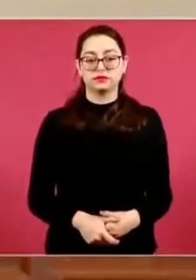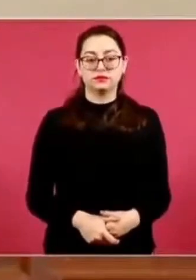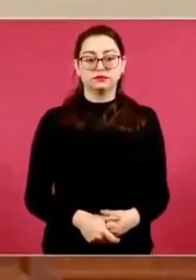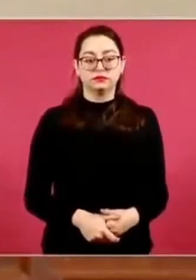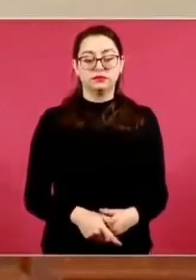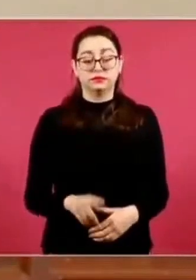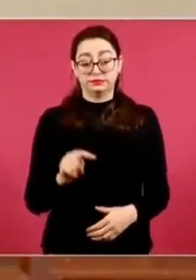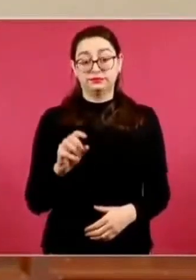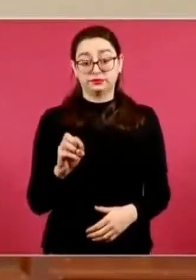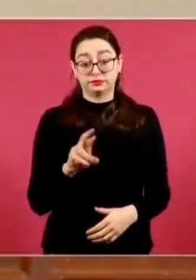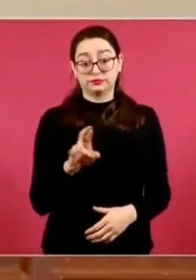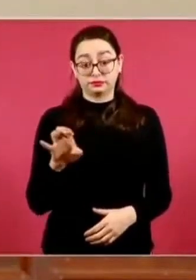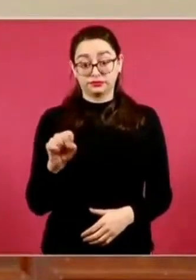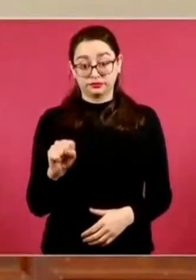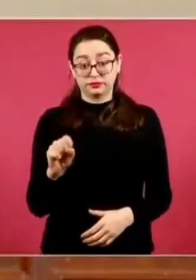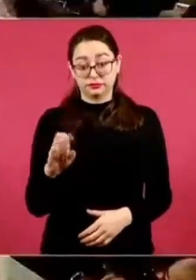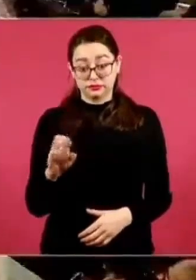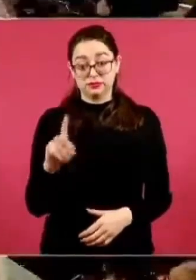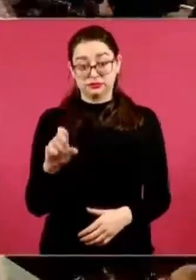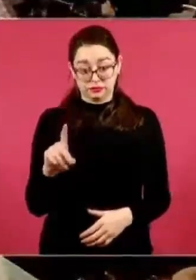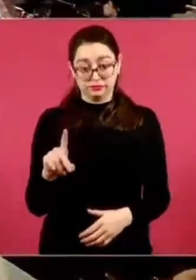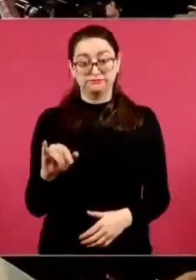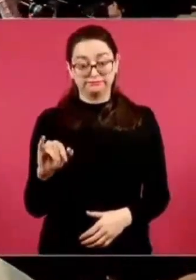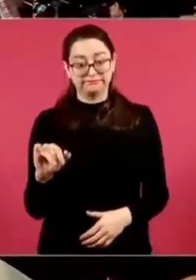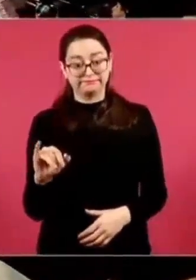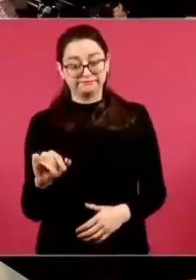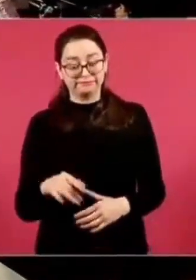secretario. Sí, muy bien, vamos.